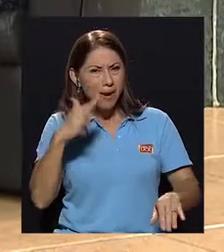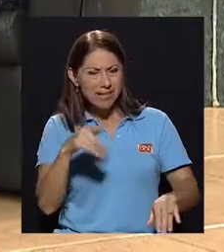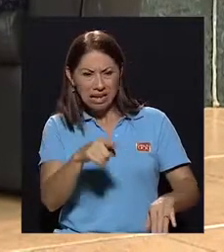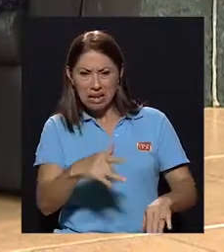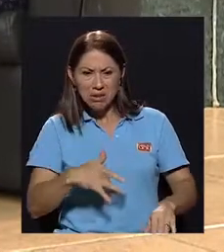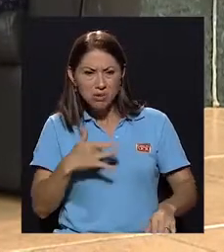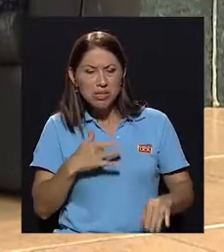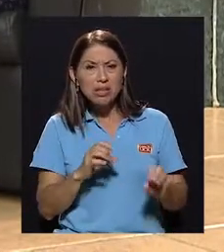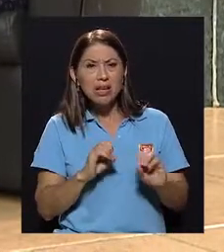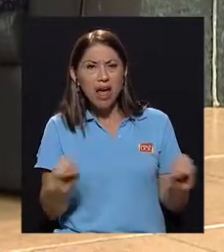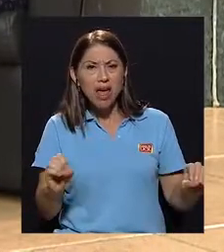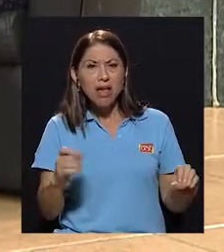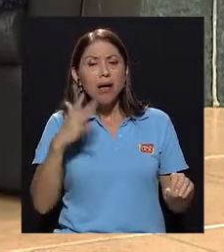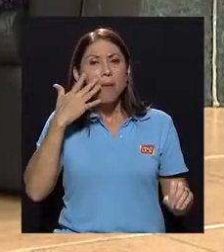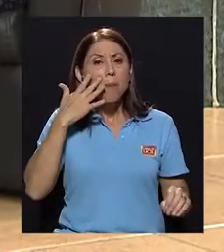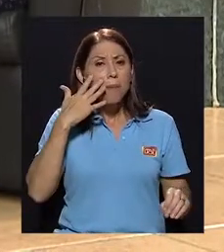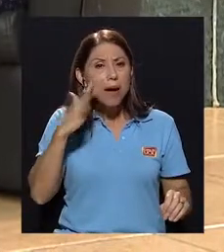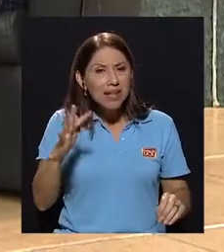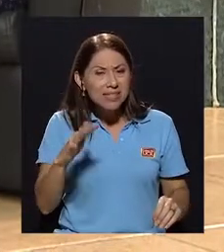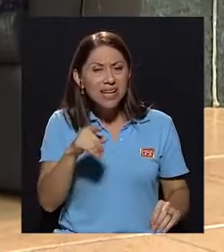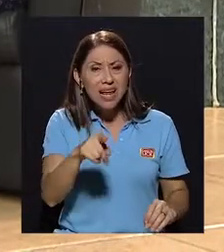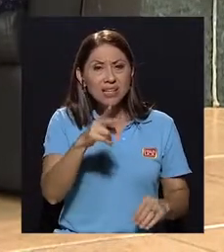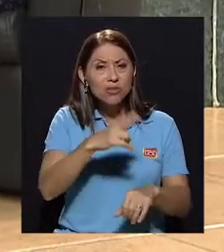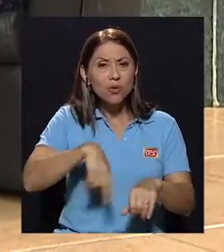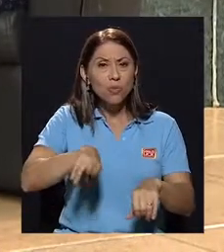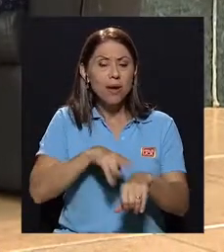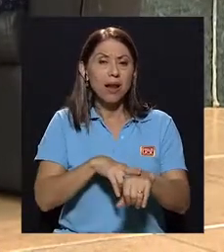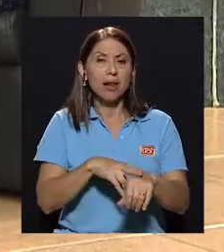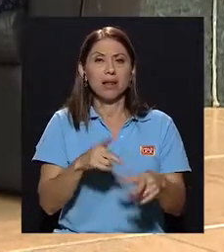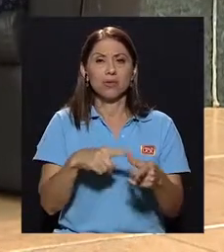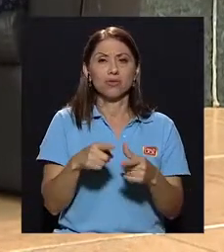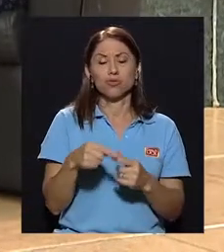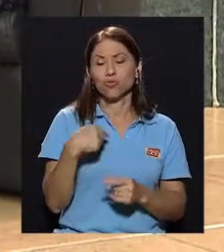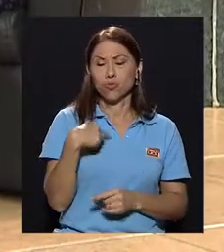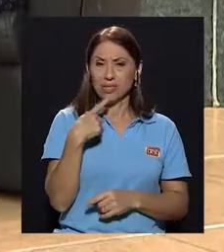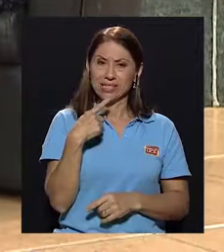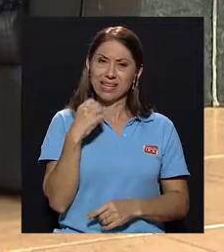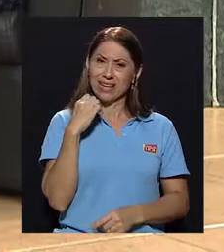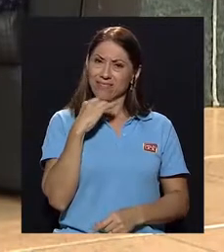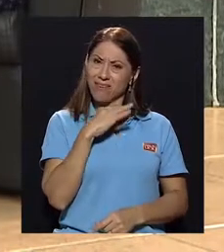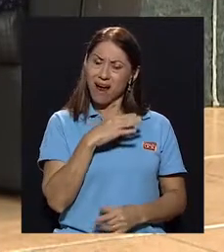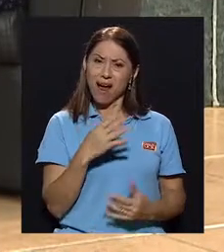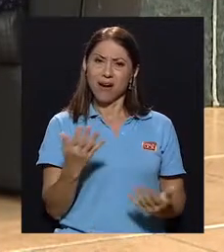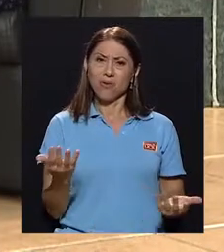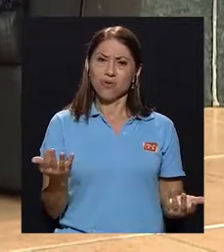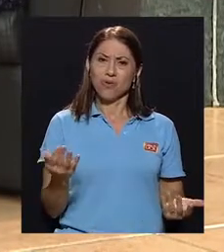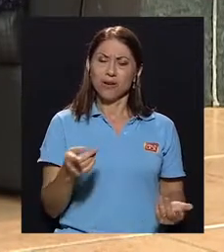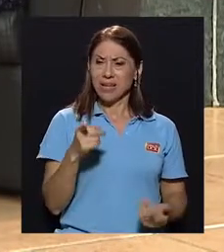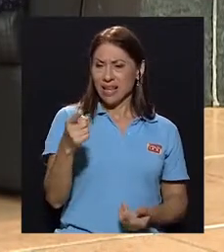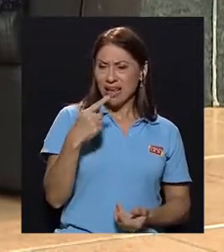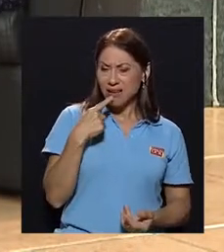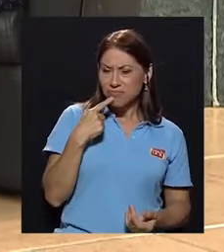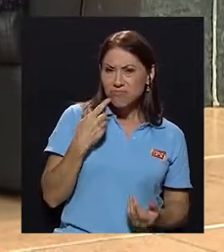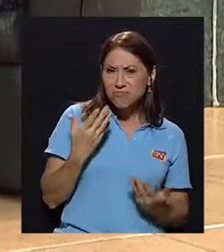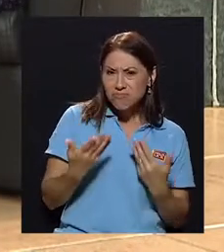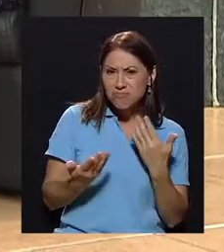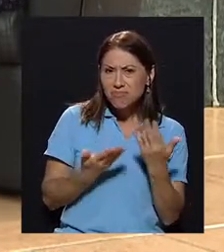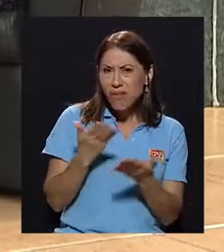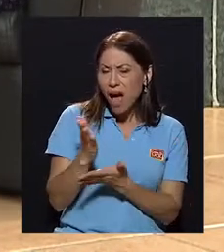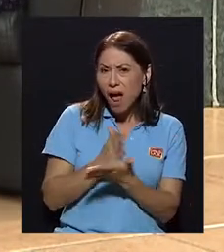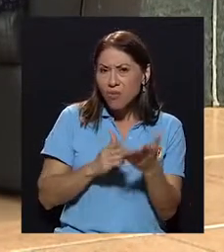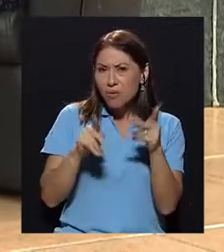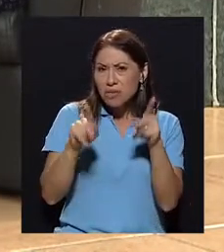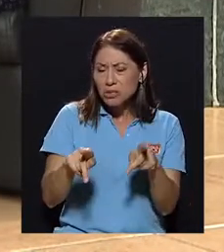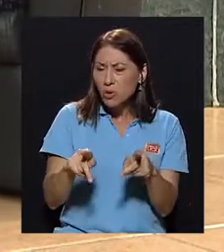siente nada, más bien, entonces, ahí uno dice qué raro, qué raro que plantee que nada siente ante una muerte